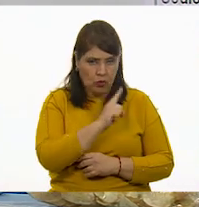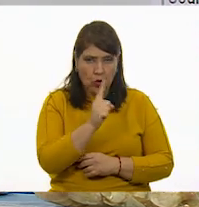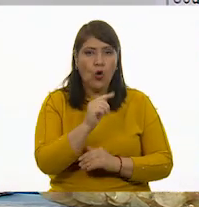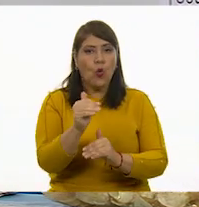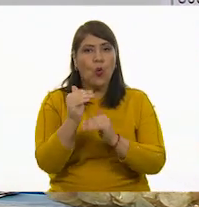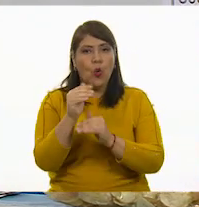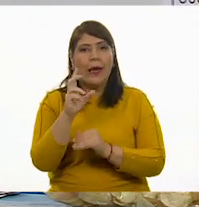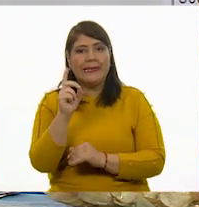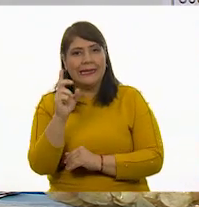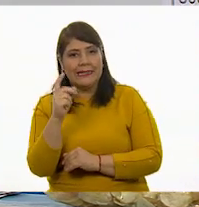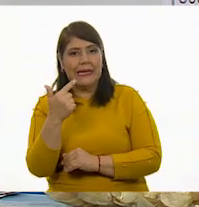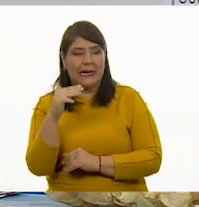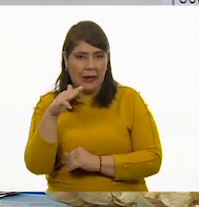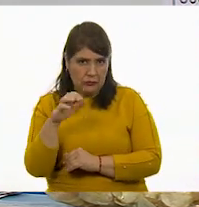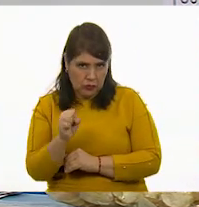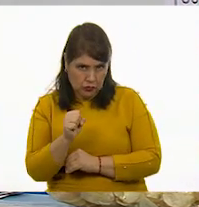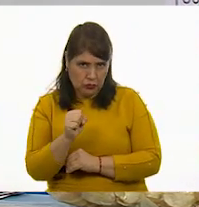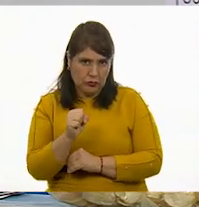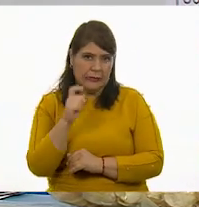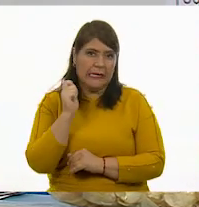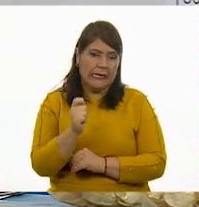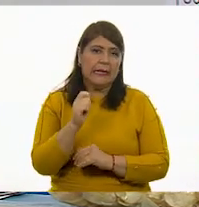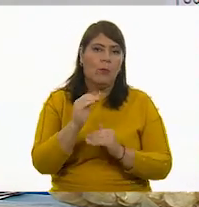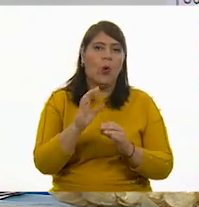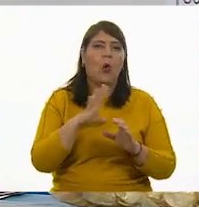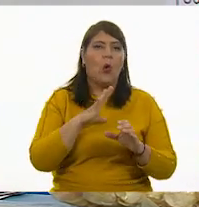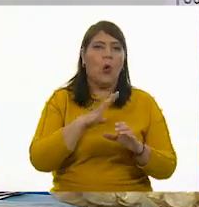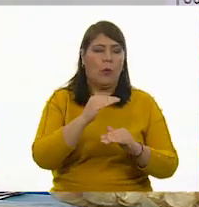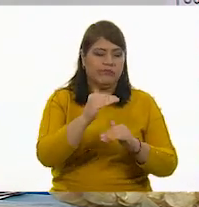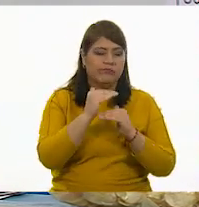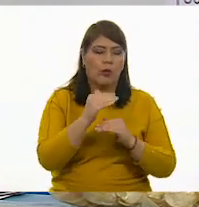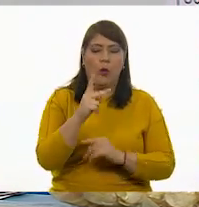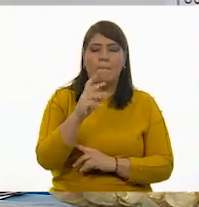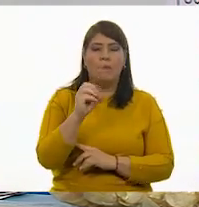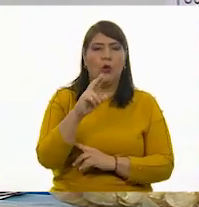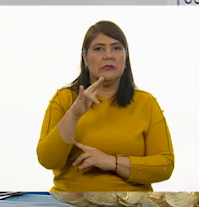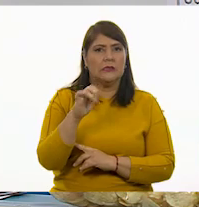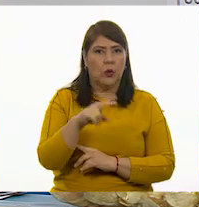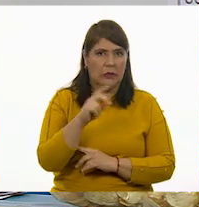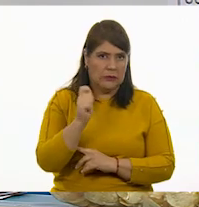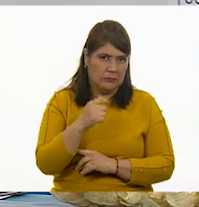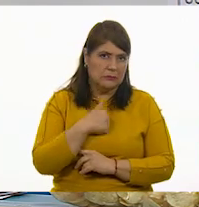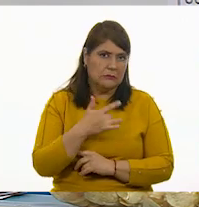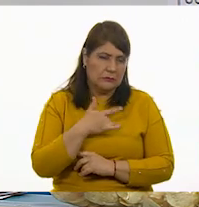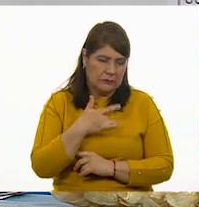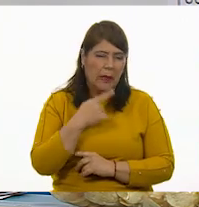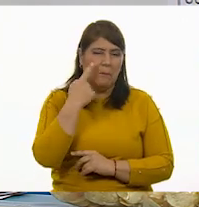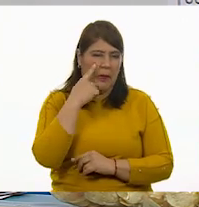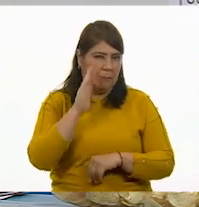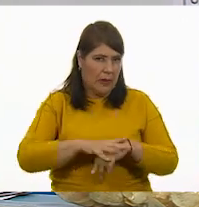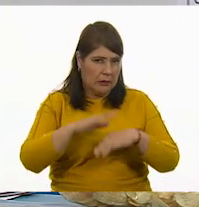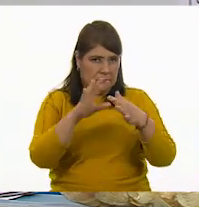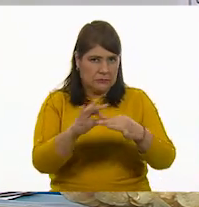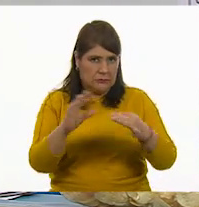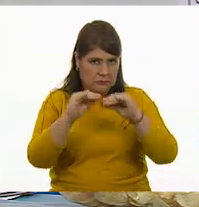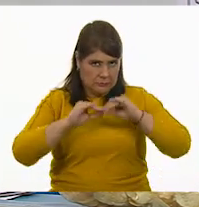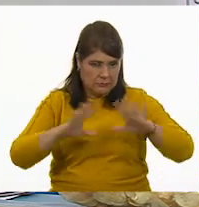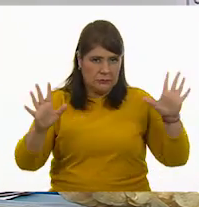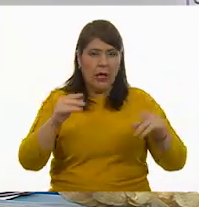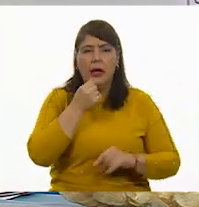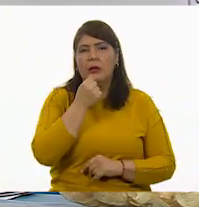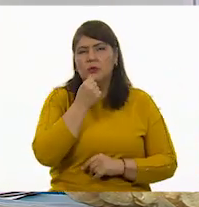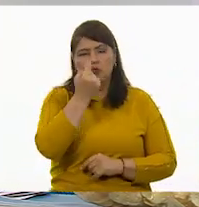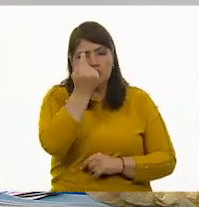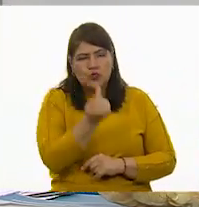yo ya estoy consumiendo más de una porción. Fíjate nada más para que nos quede bien claro. Un niño de